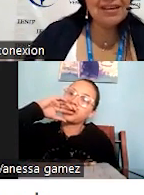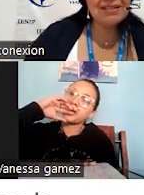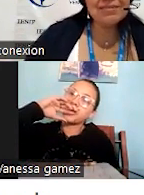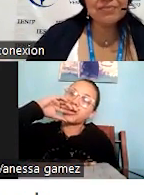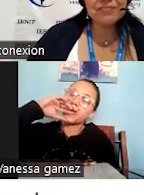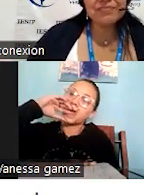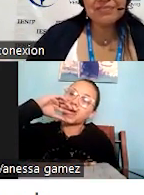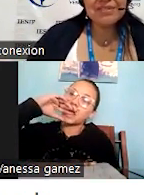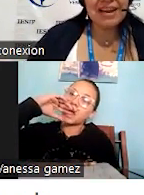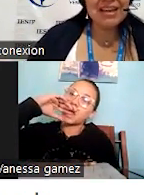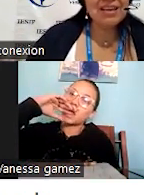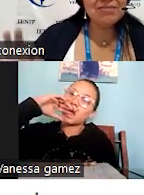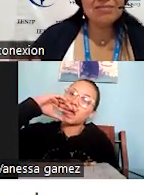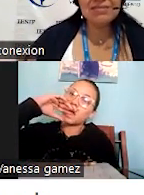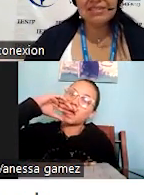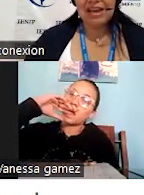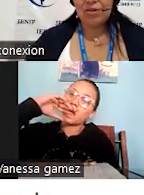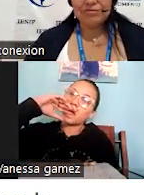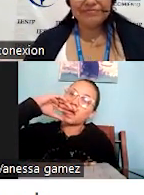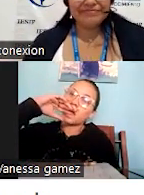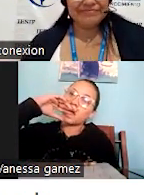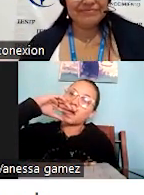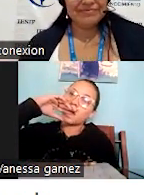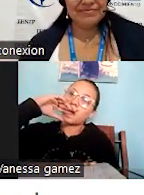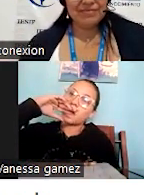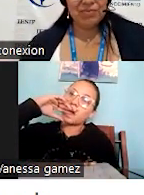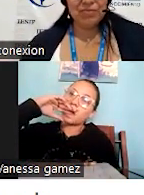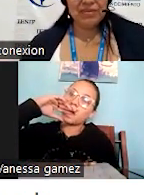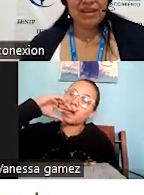Entonces, ¿qué? Ahí, chao.